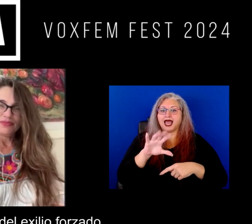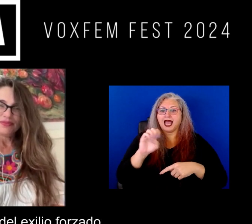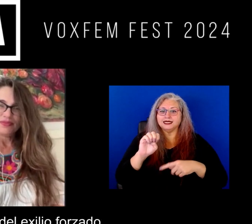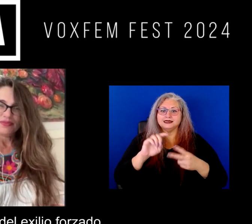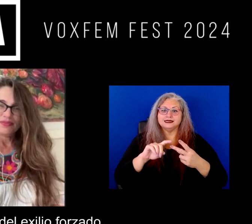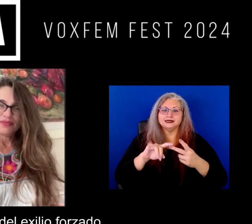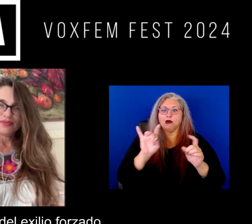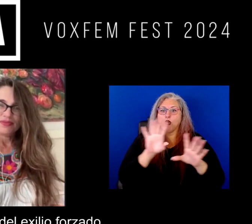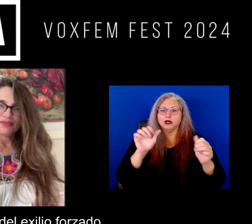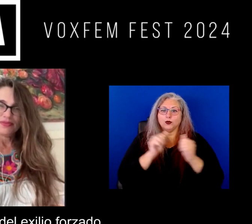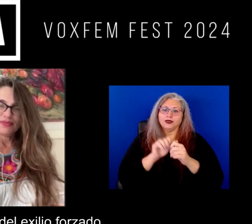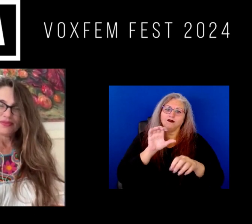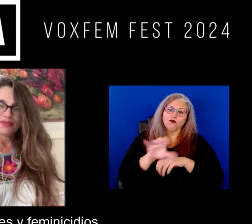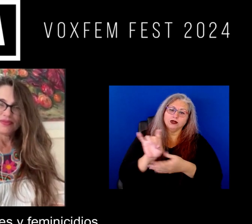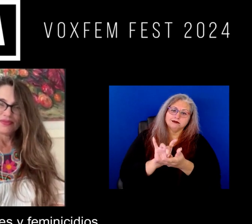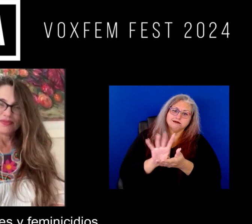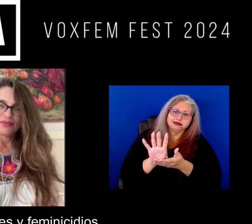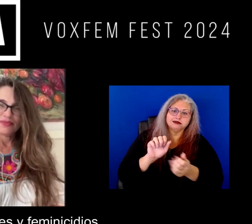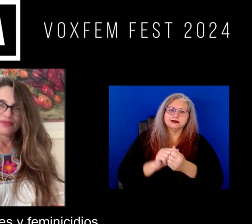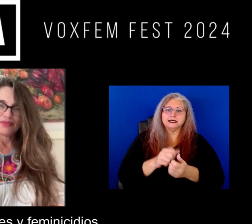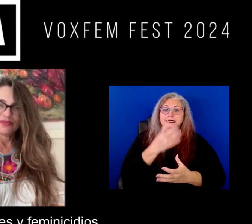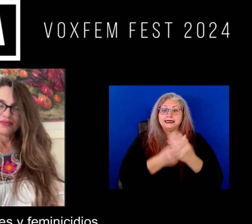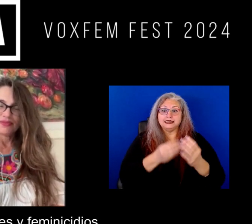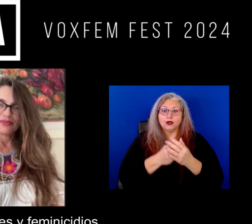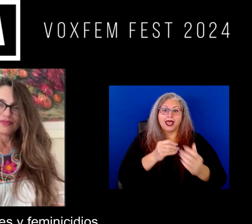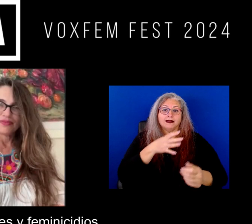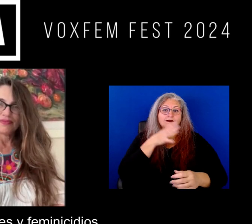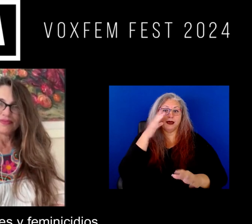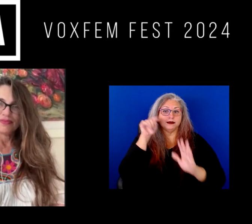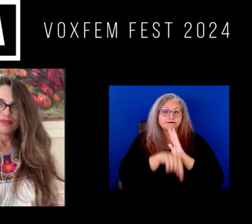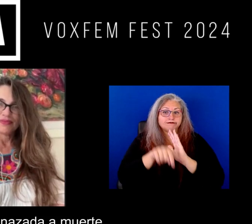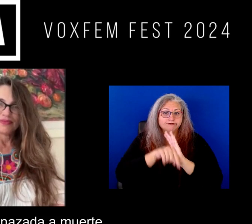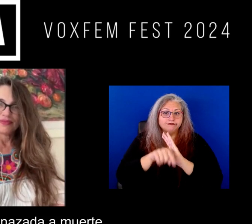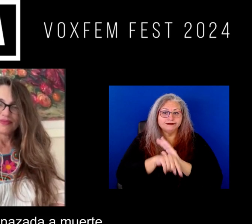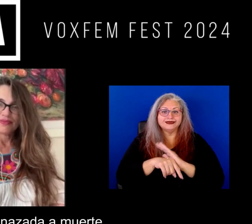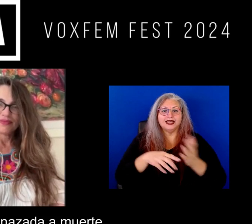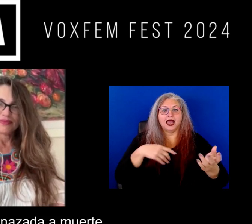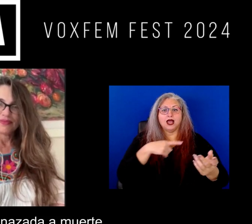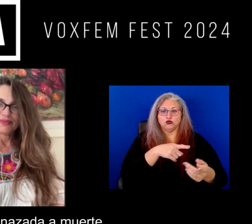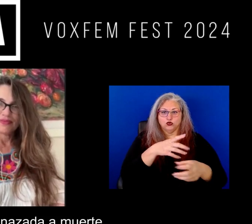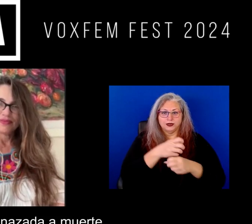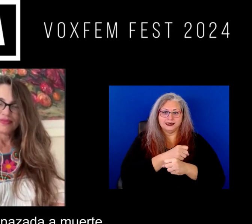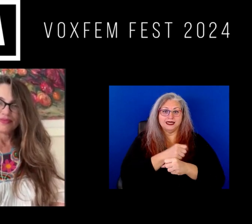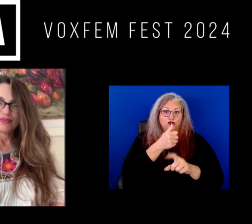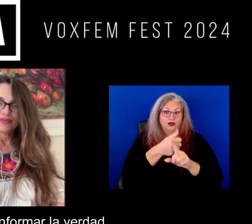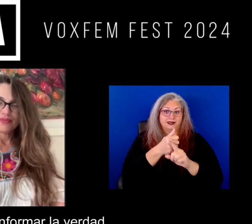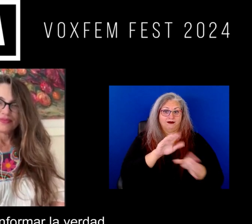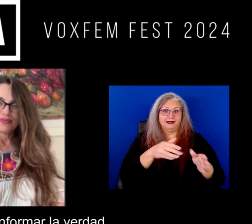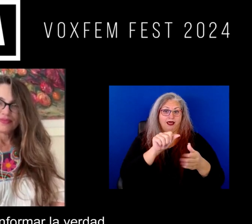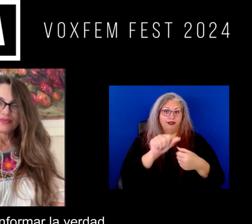horrores del exilio forzado, desapariciones y feminicidios. Has sido amenazada a muerte.